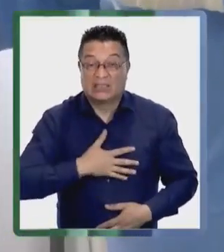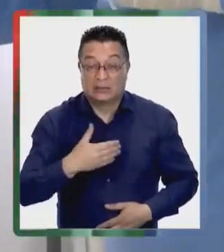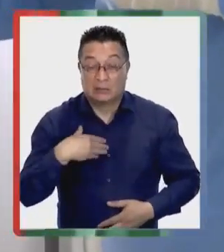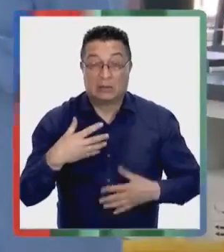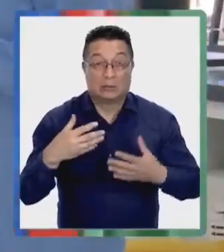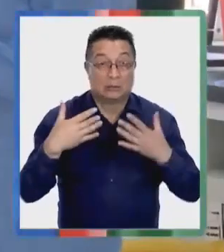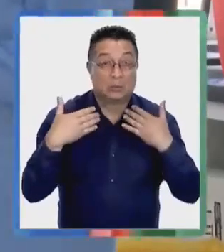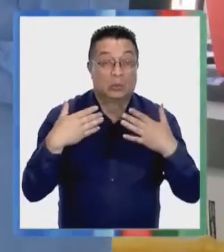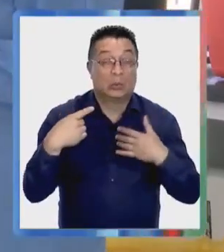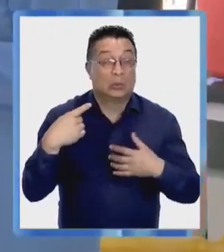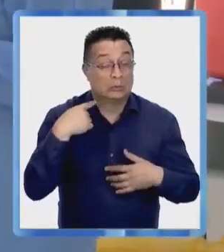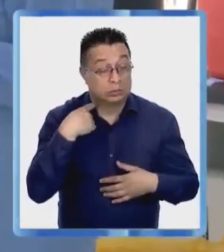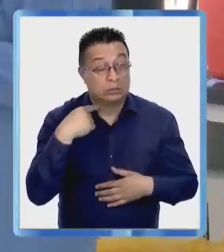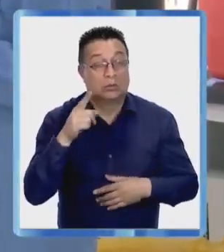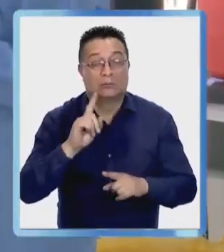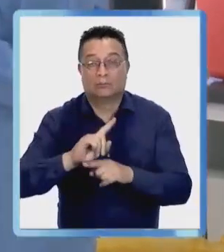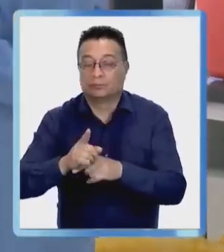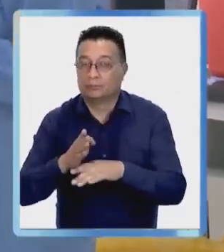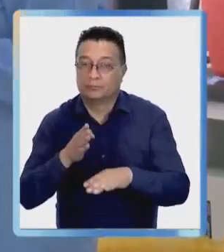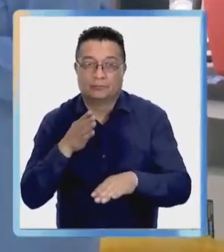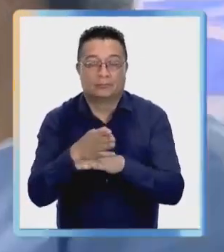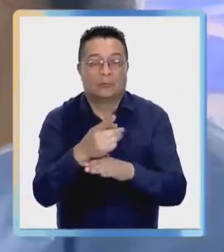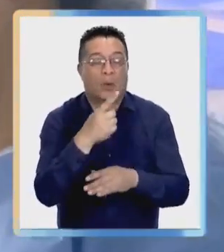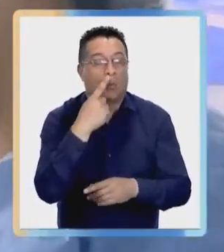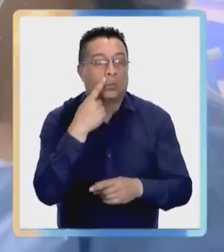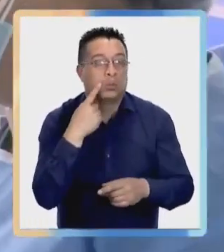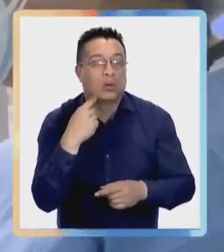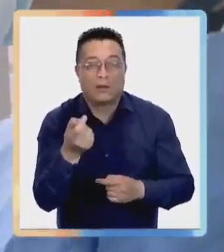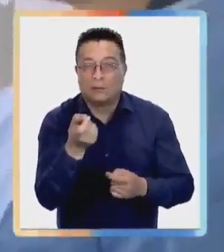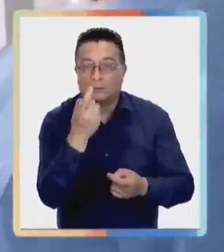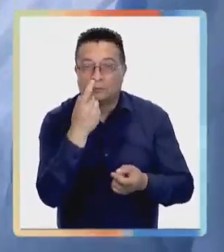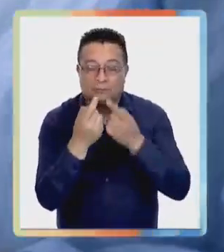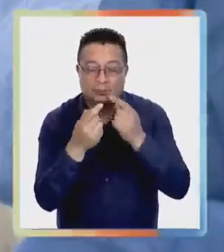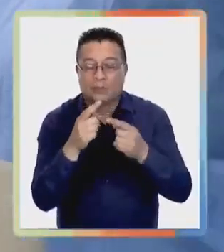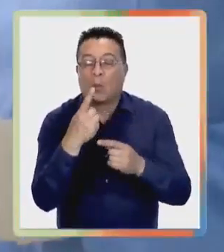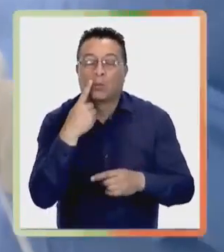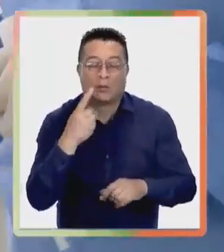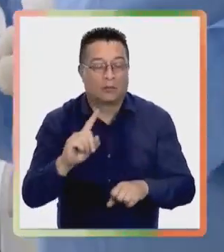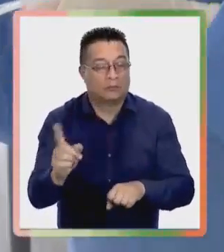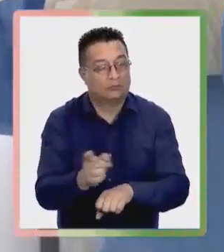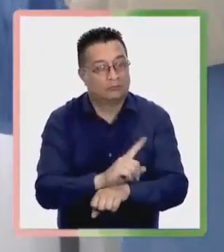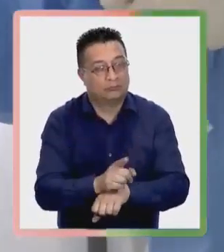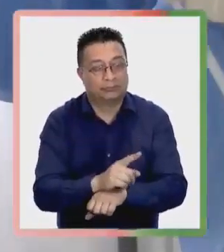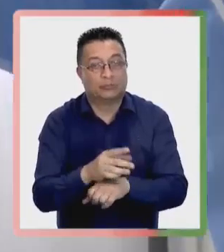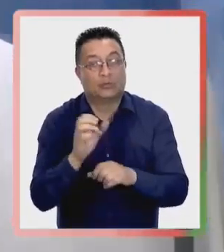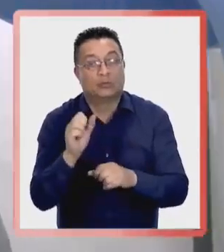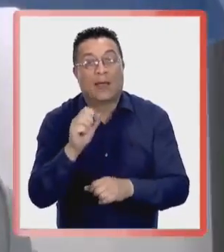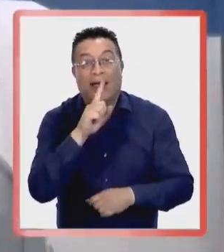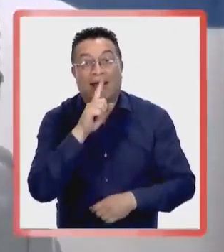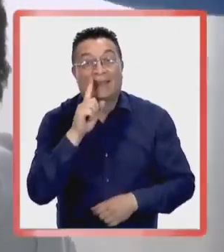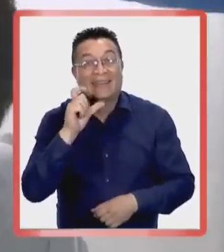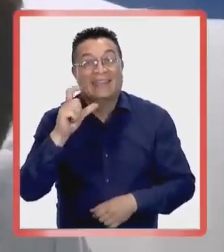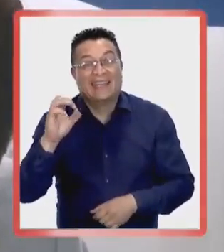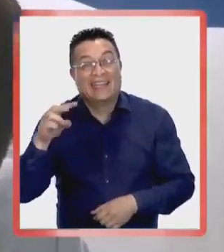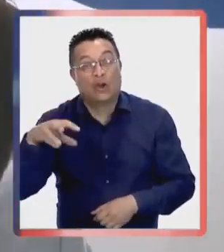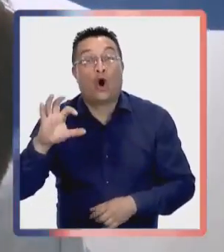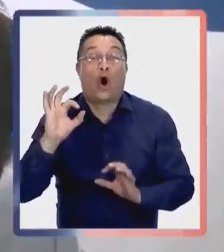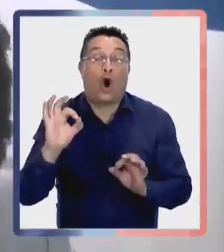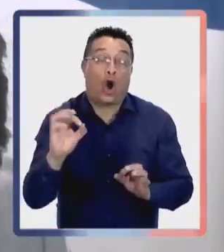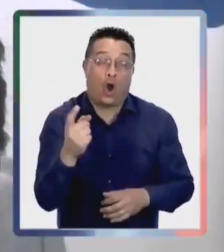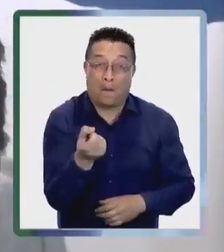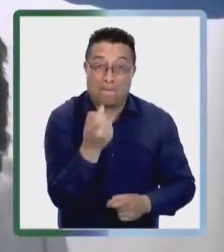respiratoria ir inmediatamente a testearme, ya sea por antígeno o por PCR